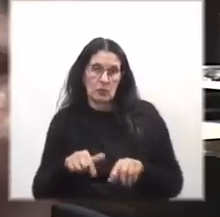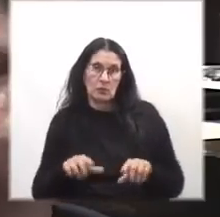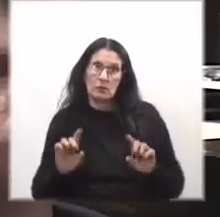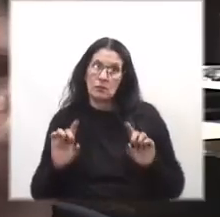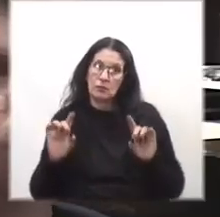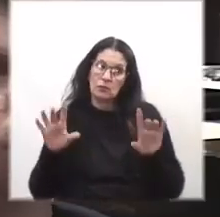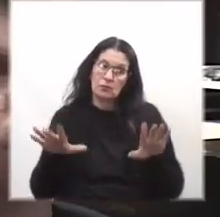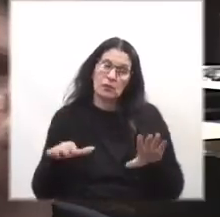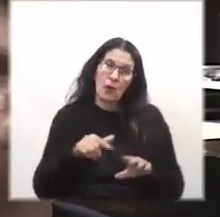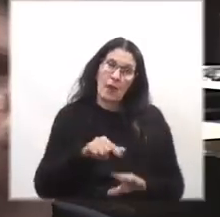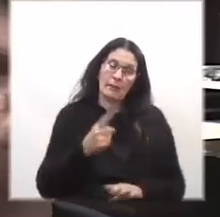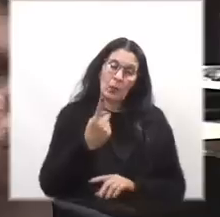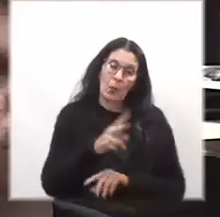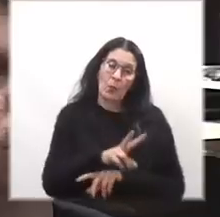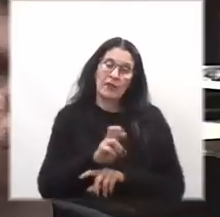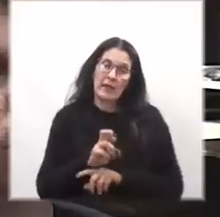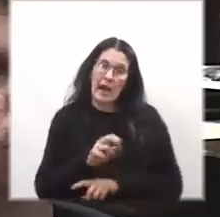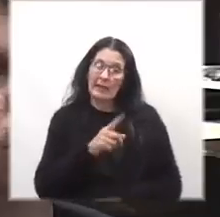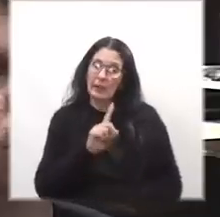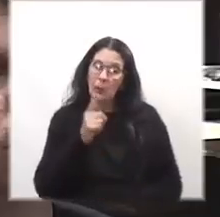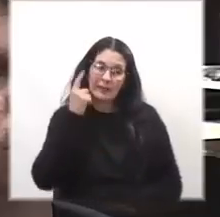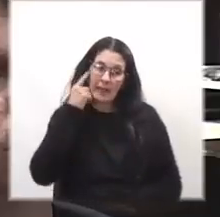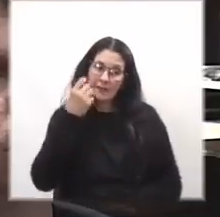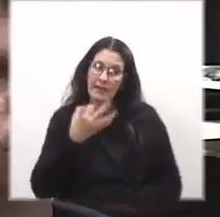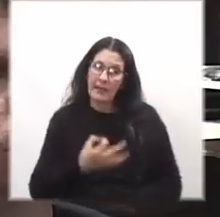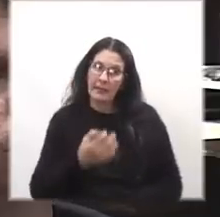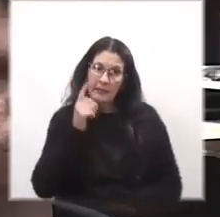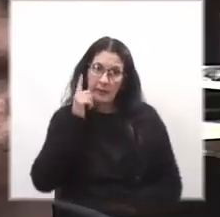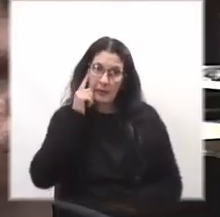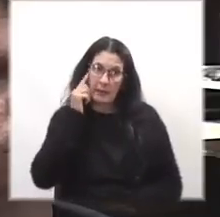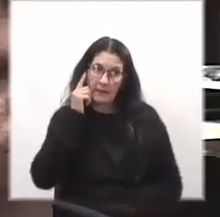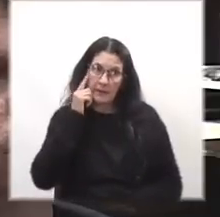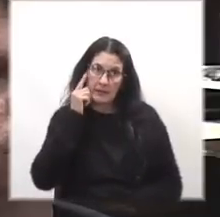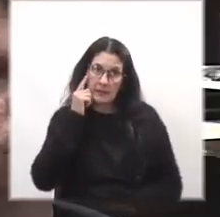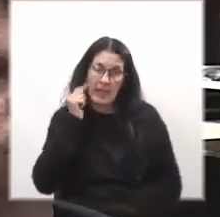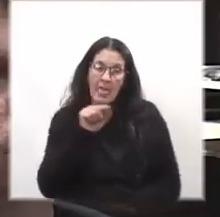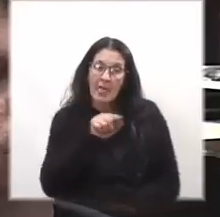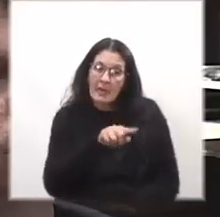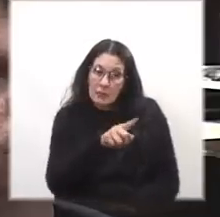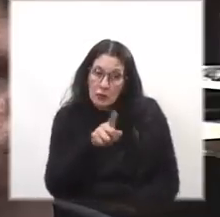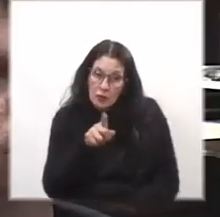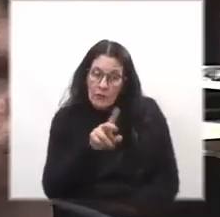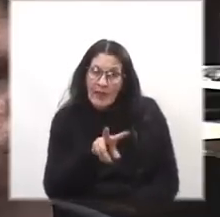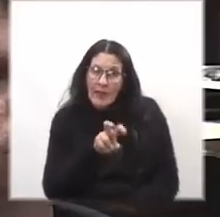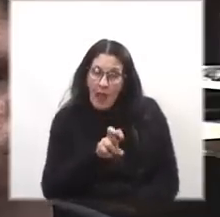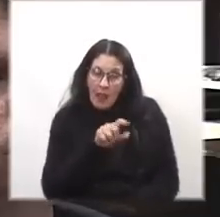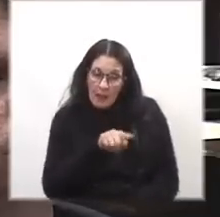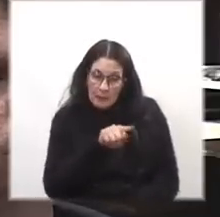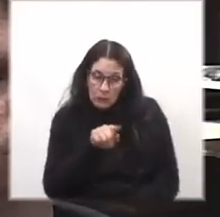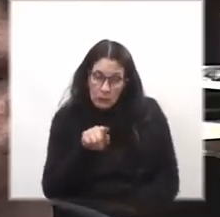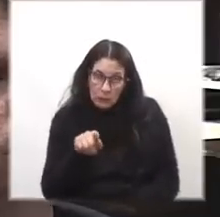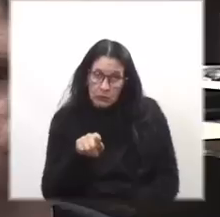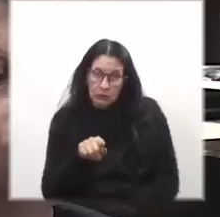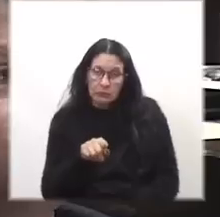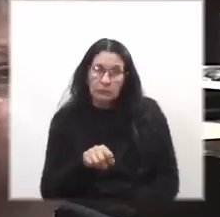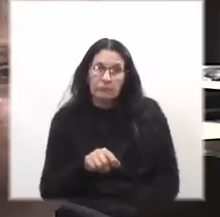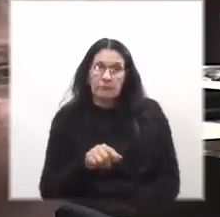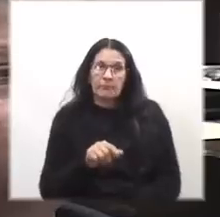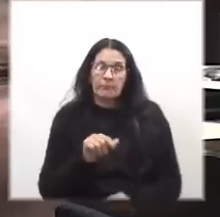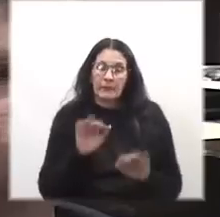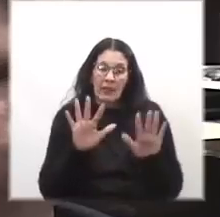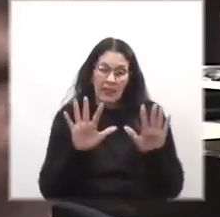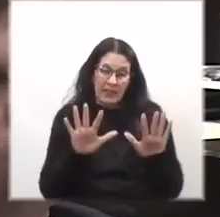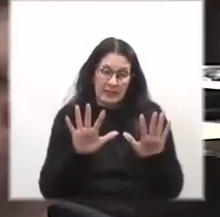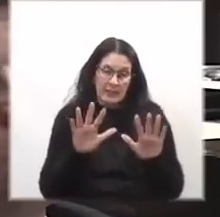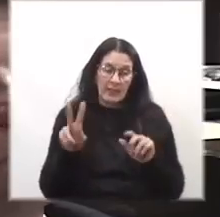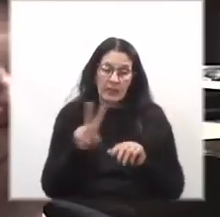en un fiscal que no está muy bien. Esos fiscales, esos fiscales, 10 de